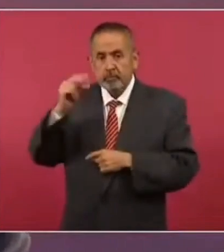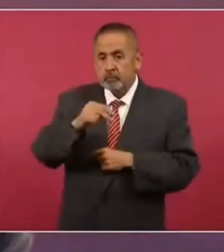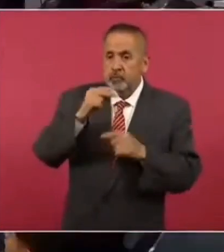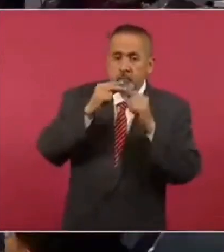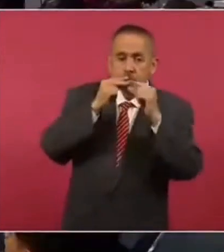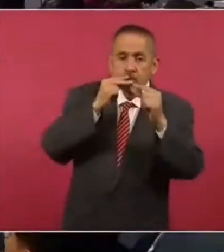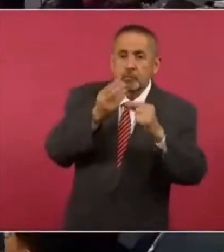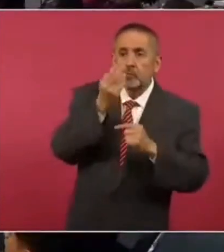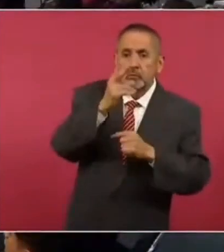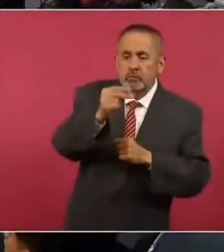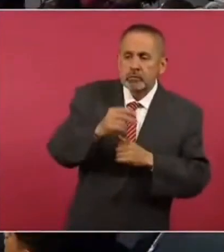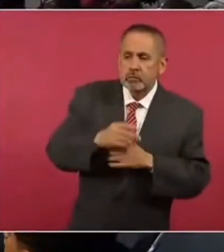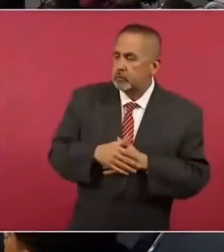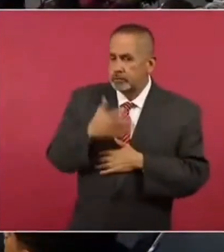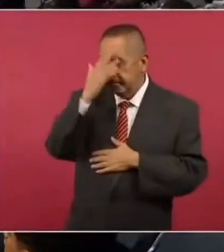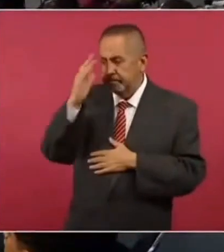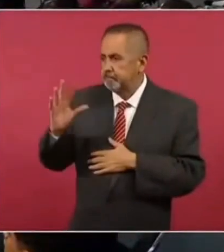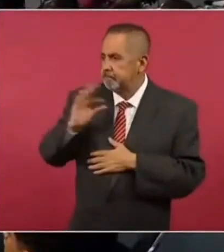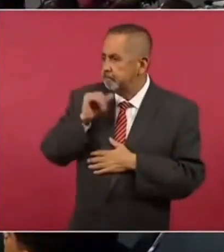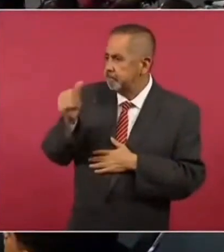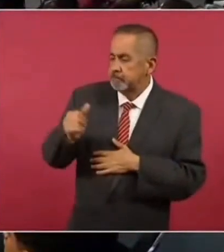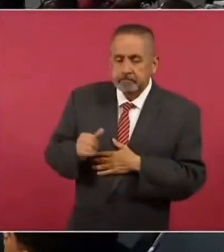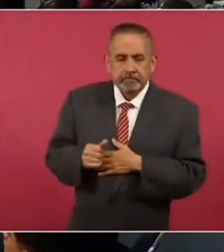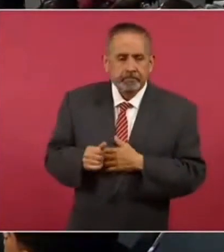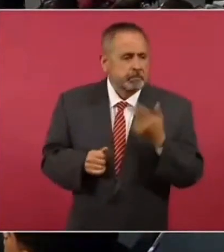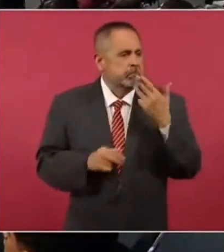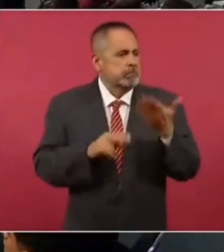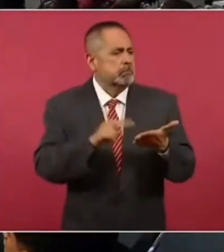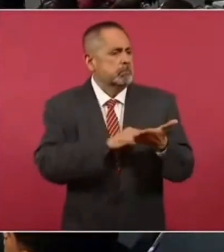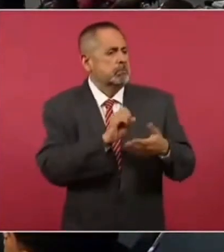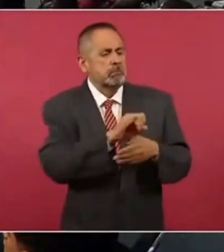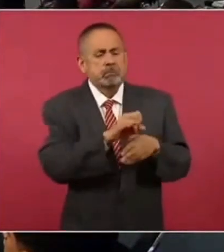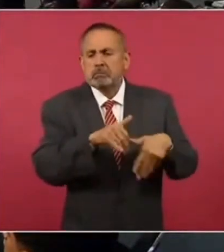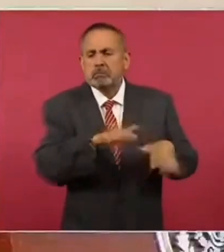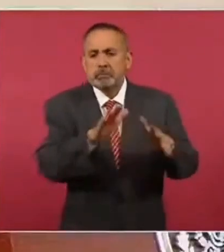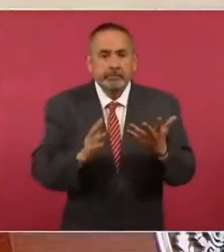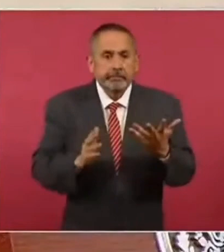los vapeadores. Pero al interior del gobierno